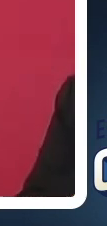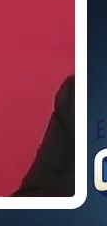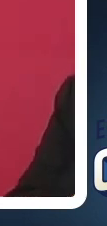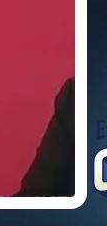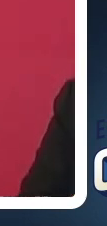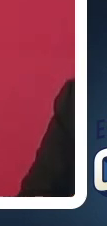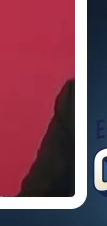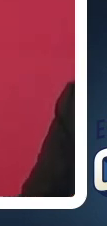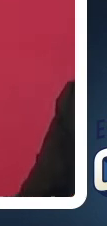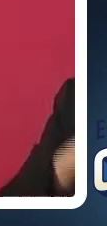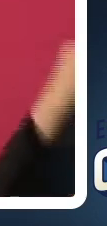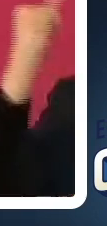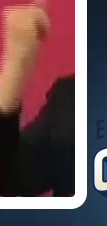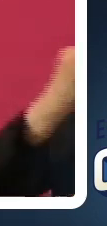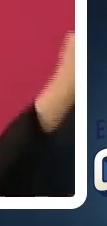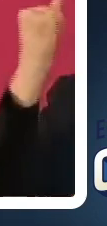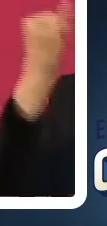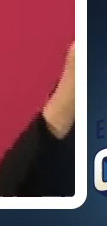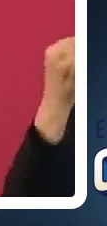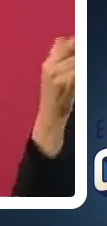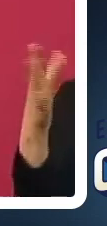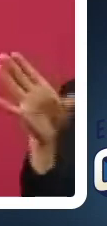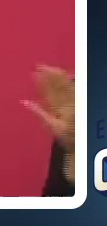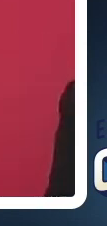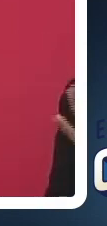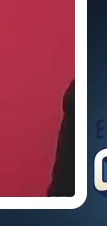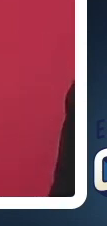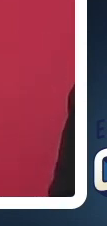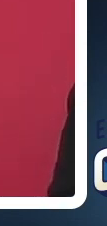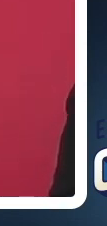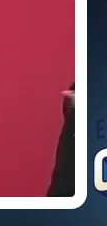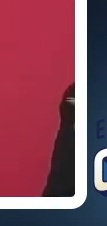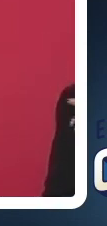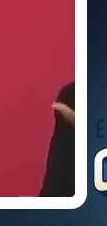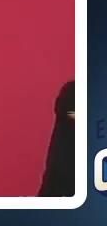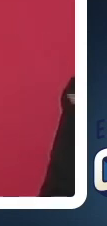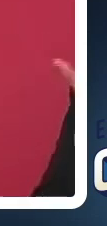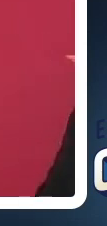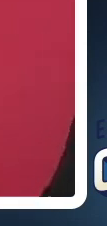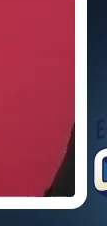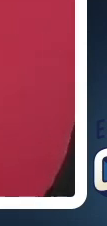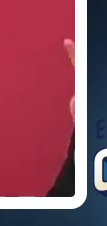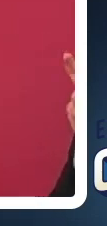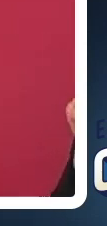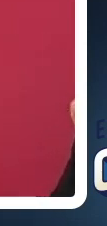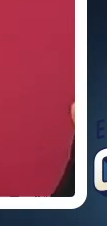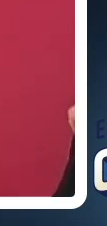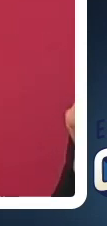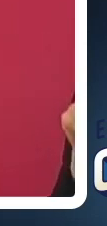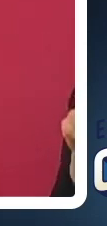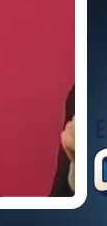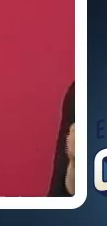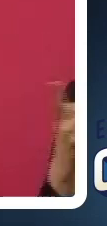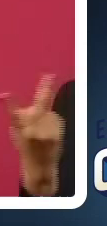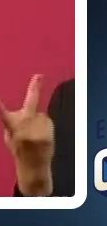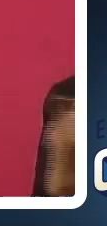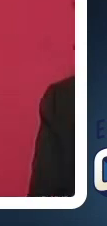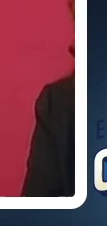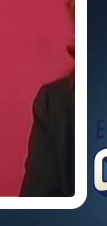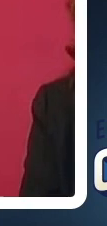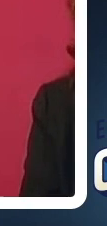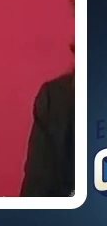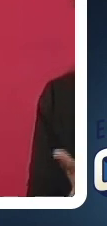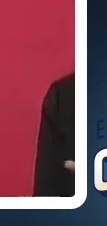de este recurso y es que no solamente conformes con el dominio del sistema